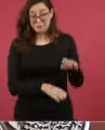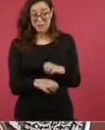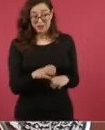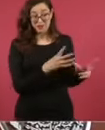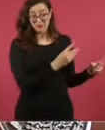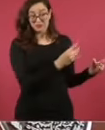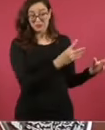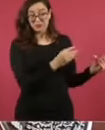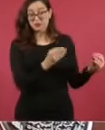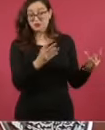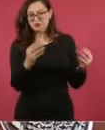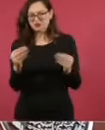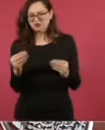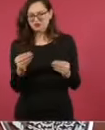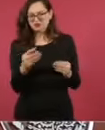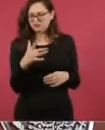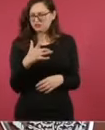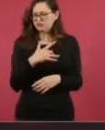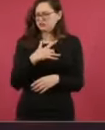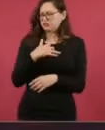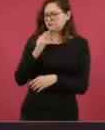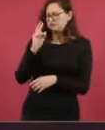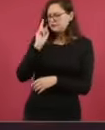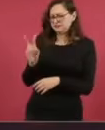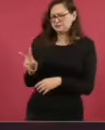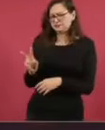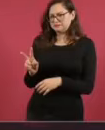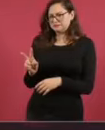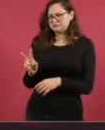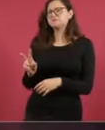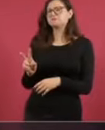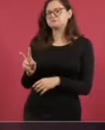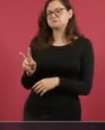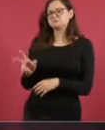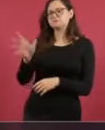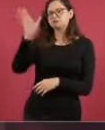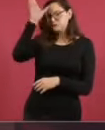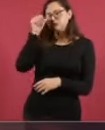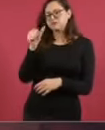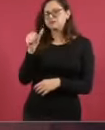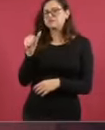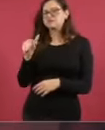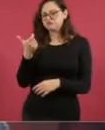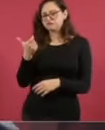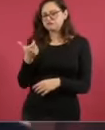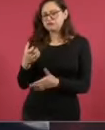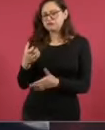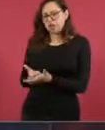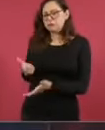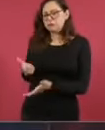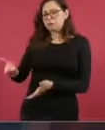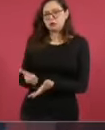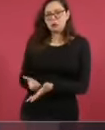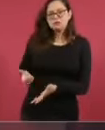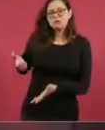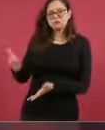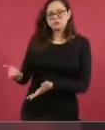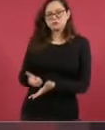decían que ellos le metieron, aportaron, porque lo que no querían